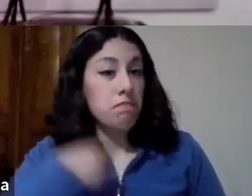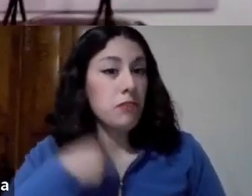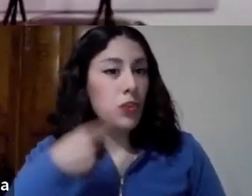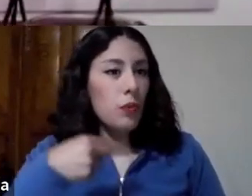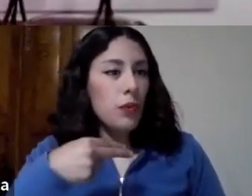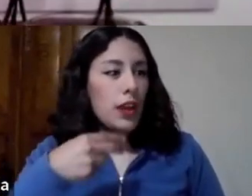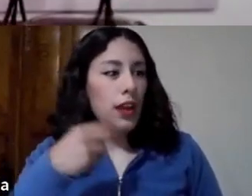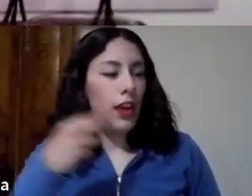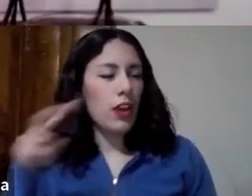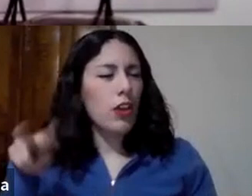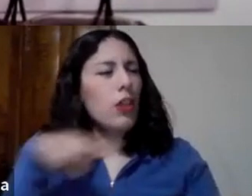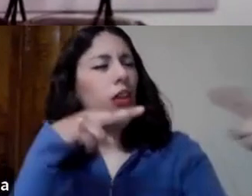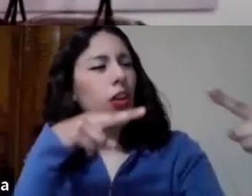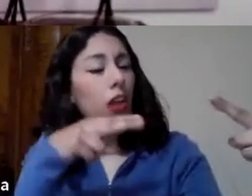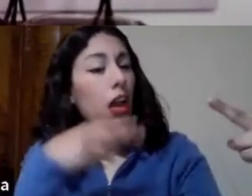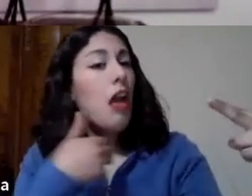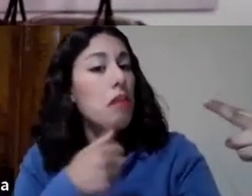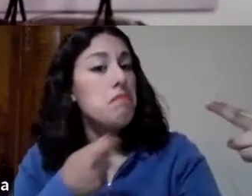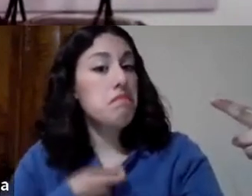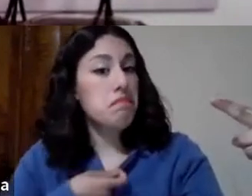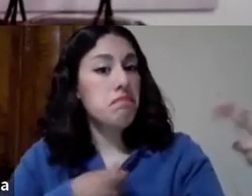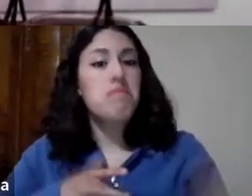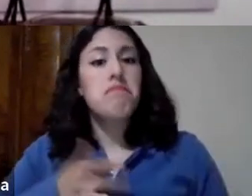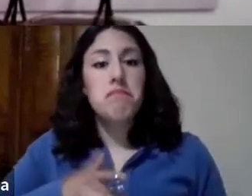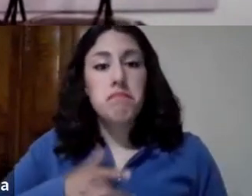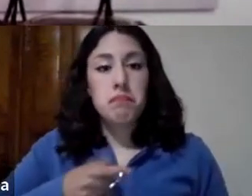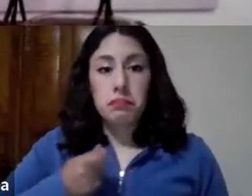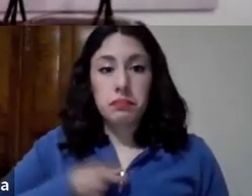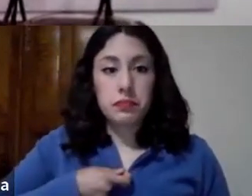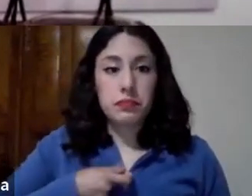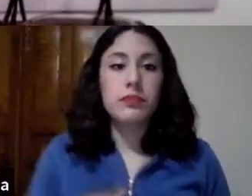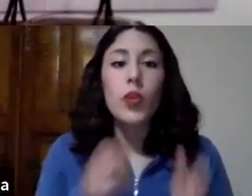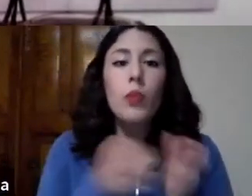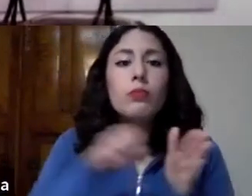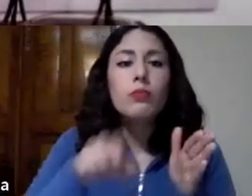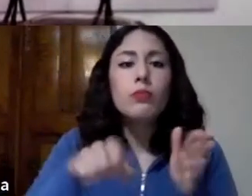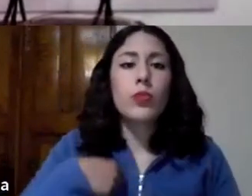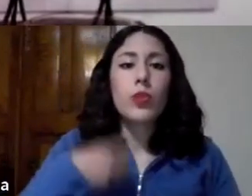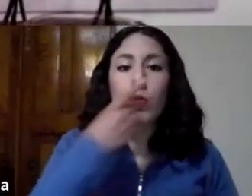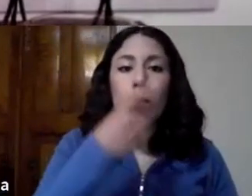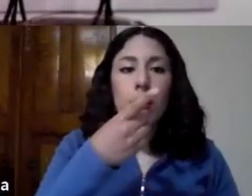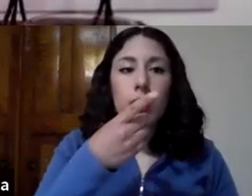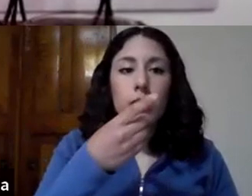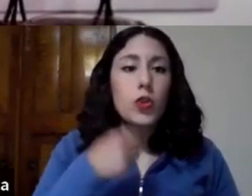por ejemplo cuando yo digo yo soy el padre Pepe